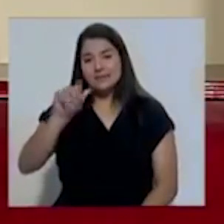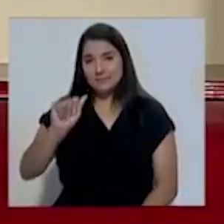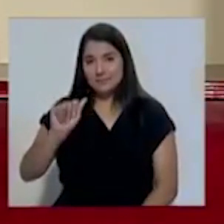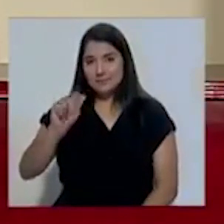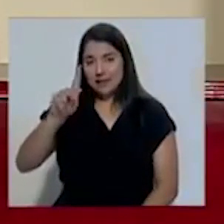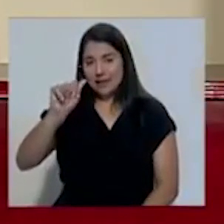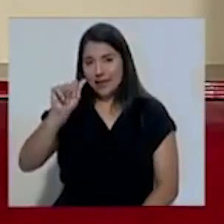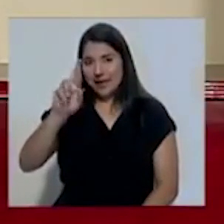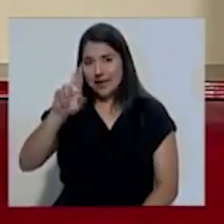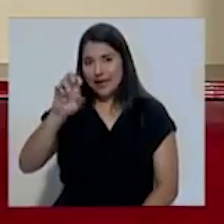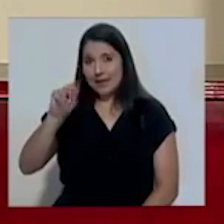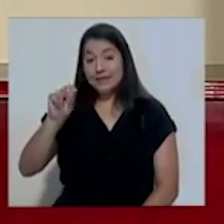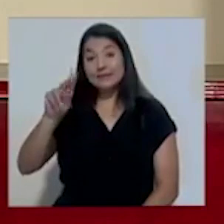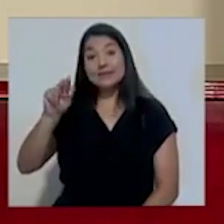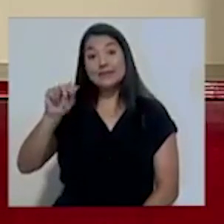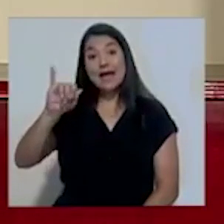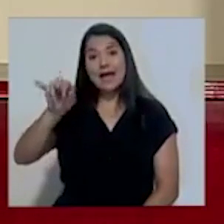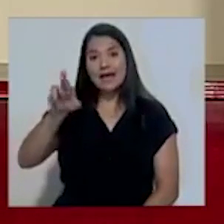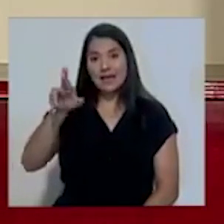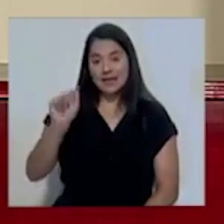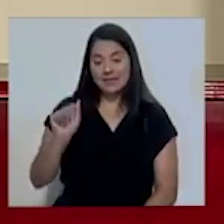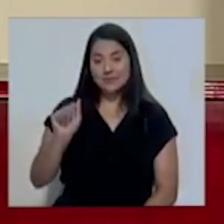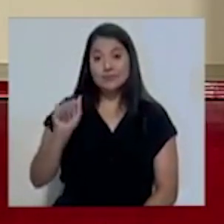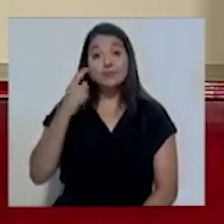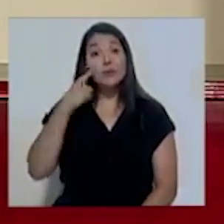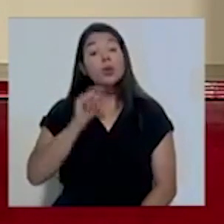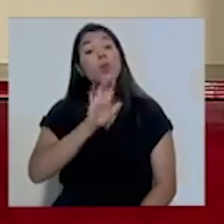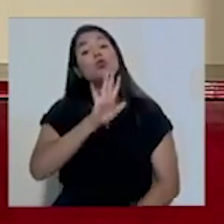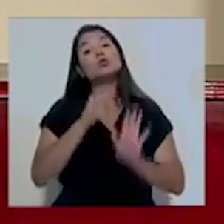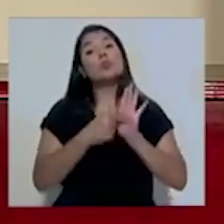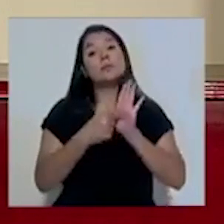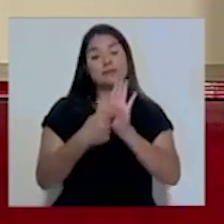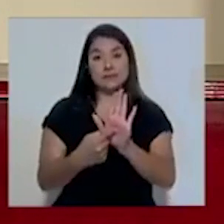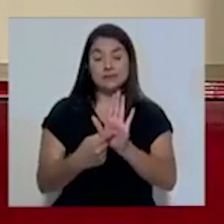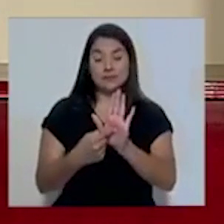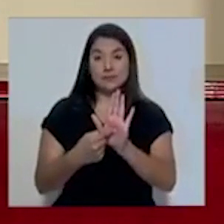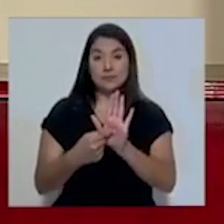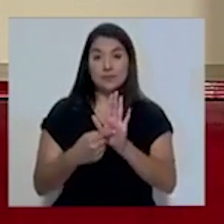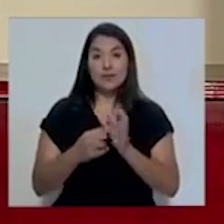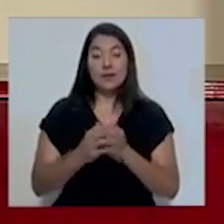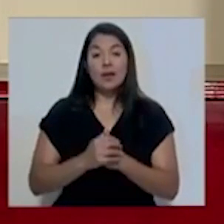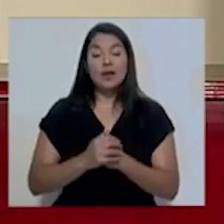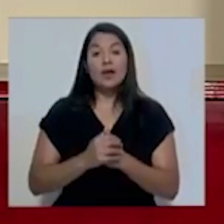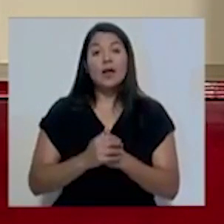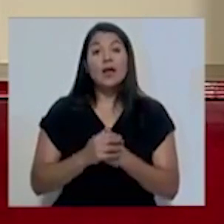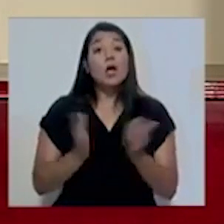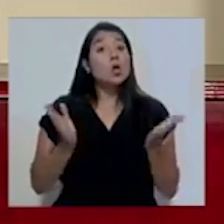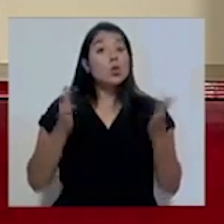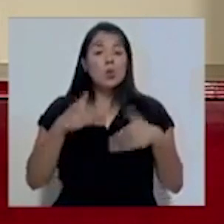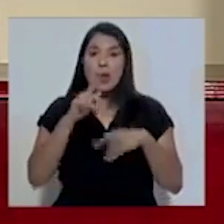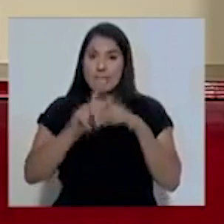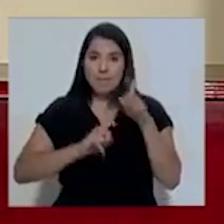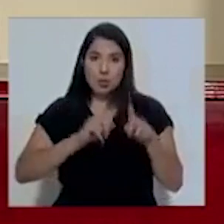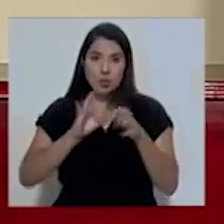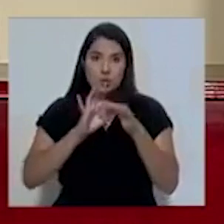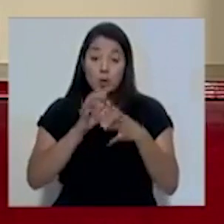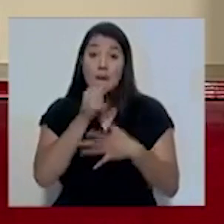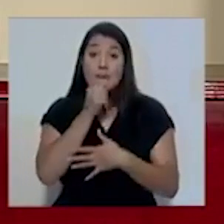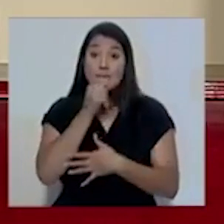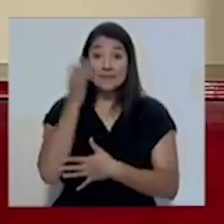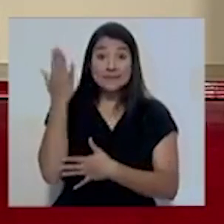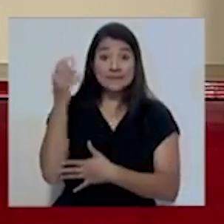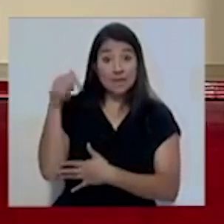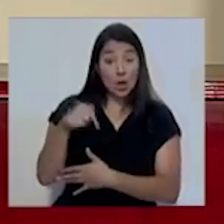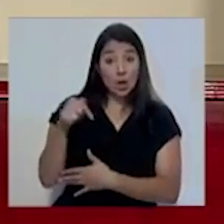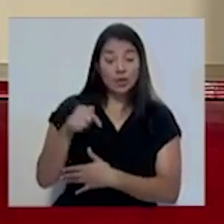Karen por la presentación. No tenemos consultas de la prensa el día